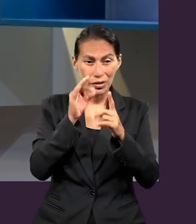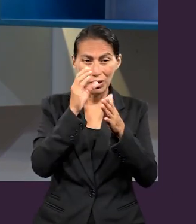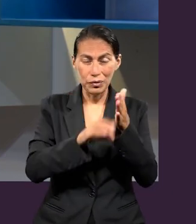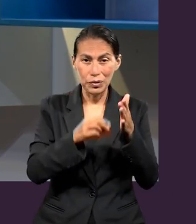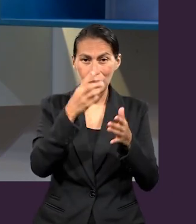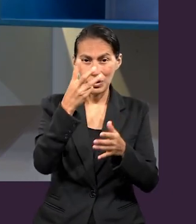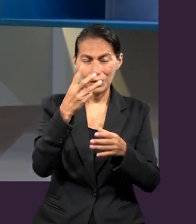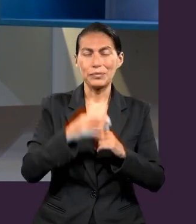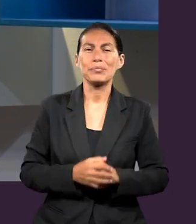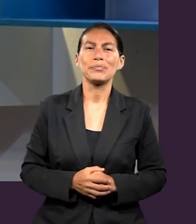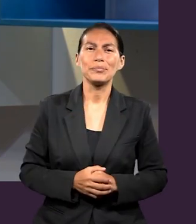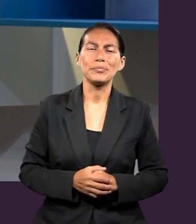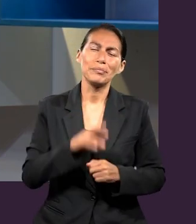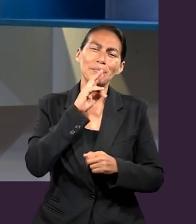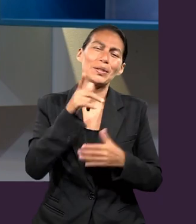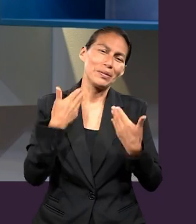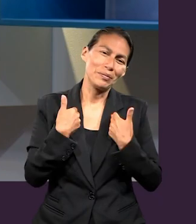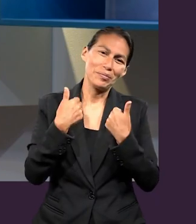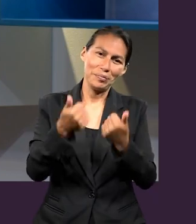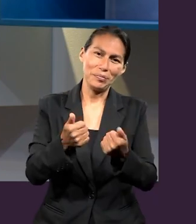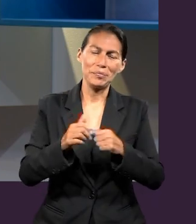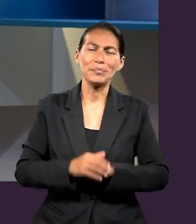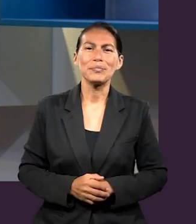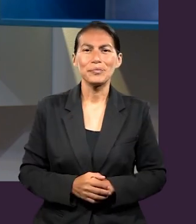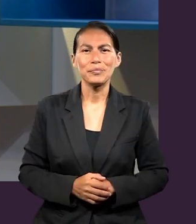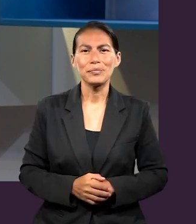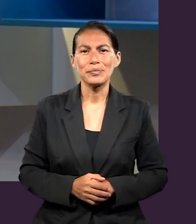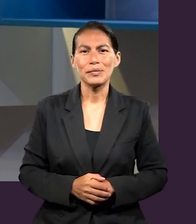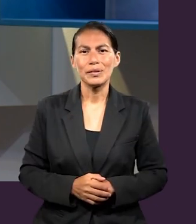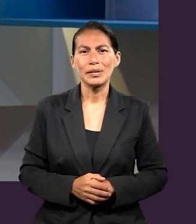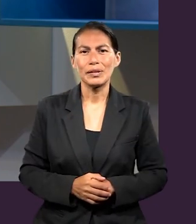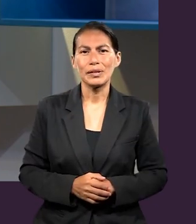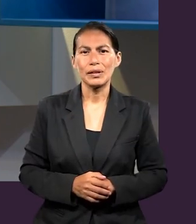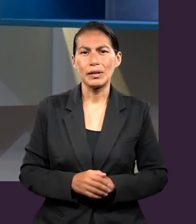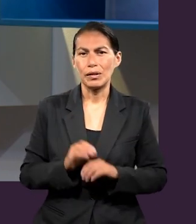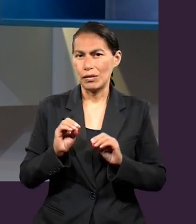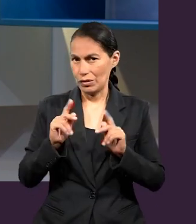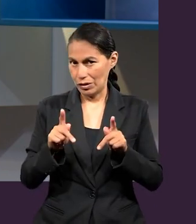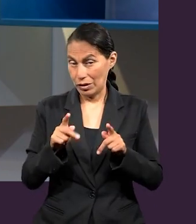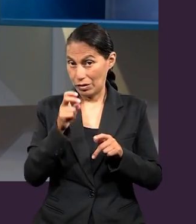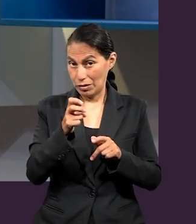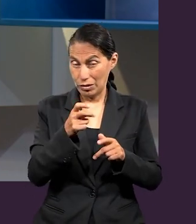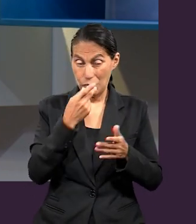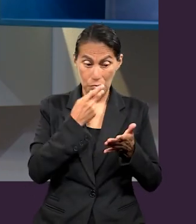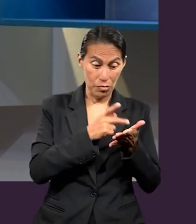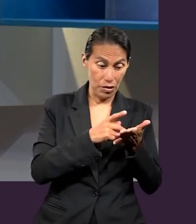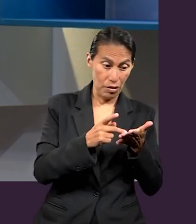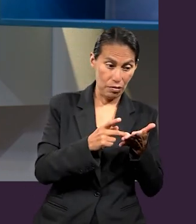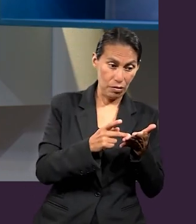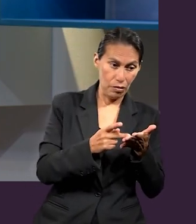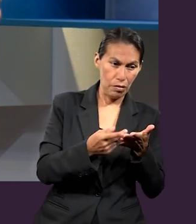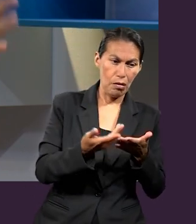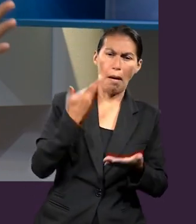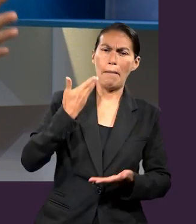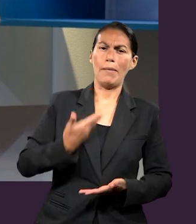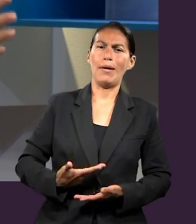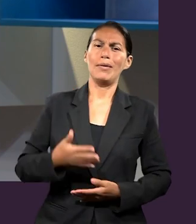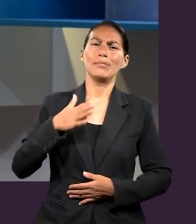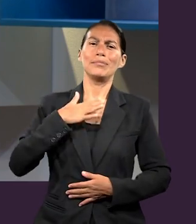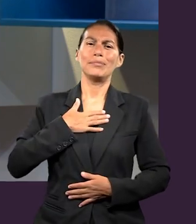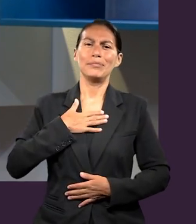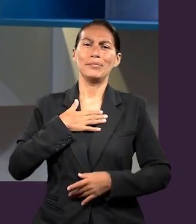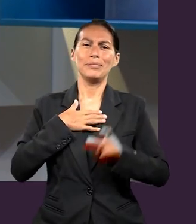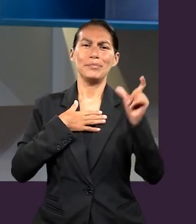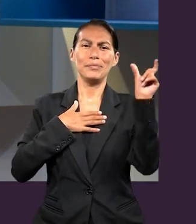analizando y estudiando de Efesios capítulo 3. Seguimos en ese paréntesis, después de que se presenta Pablo como